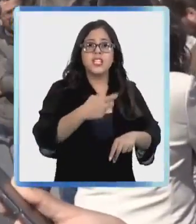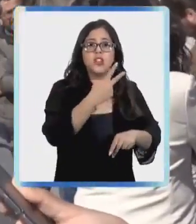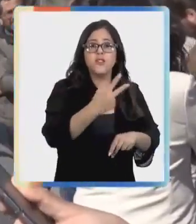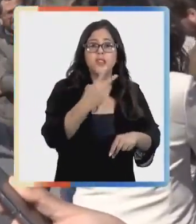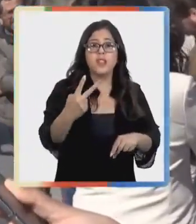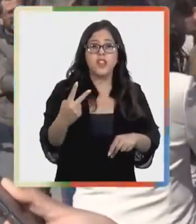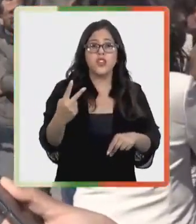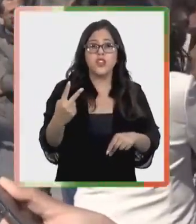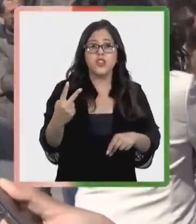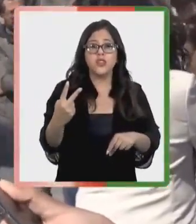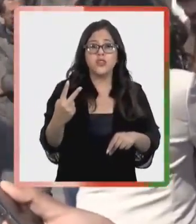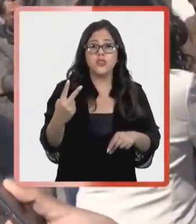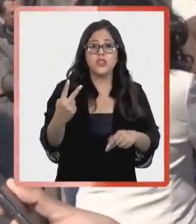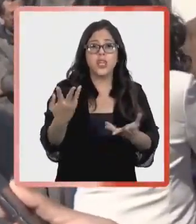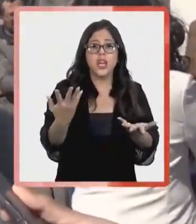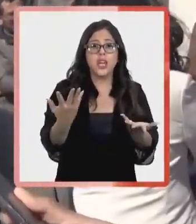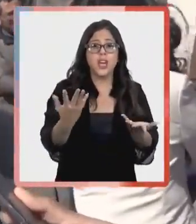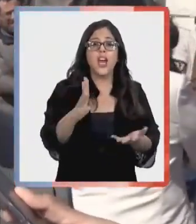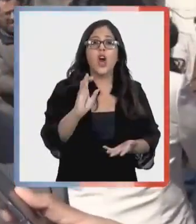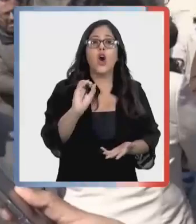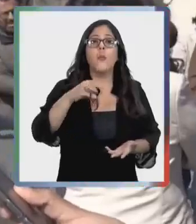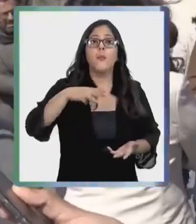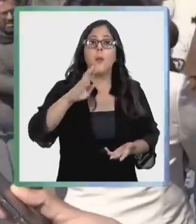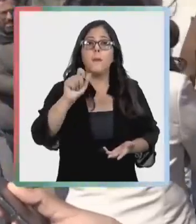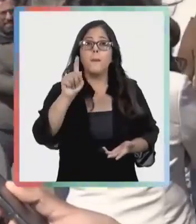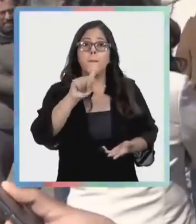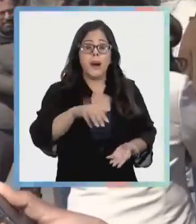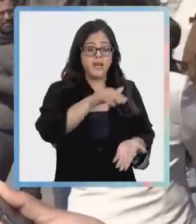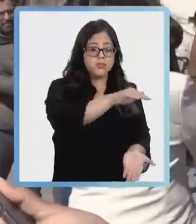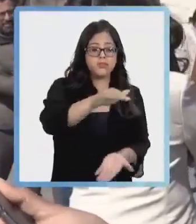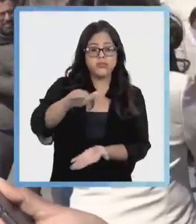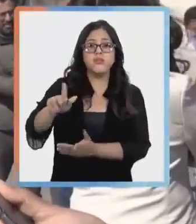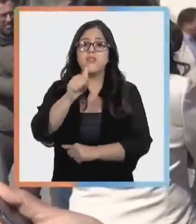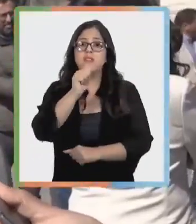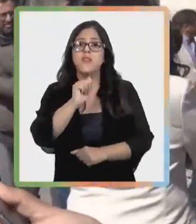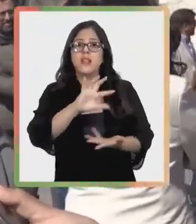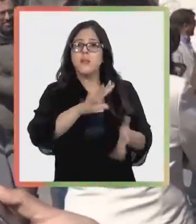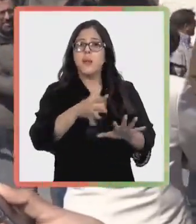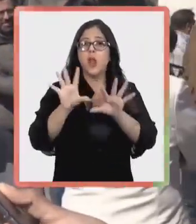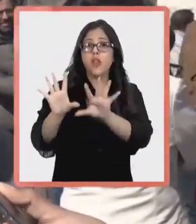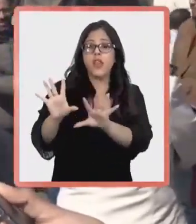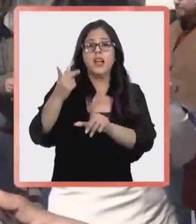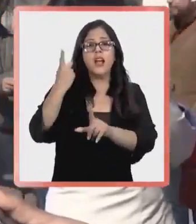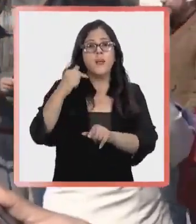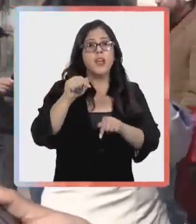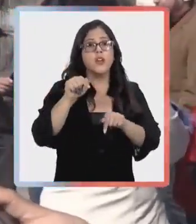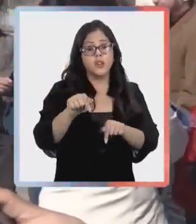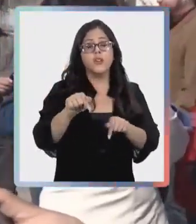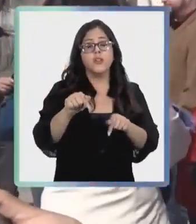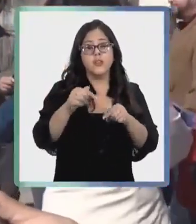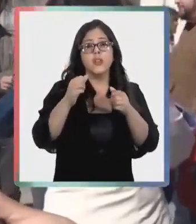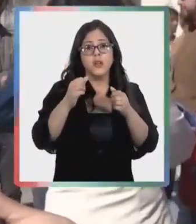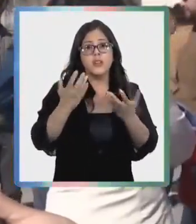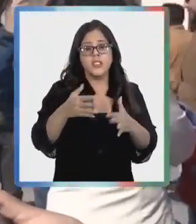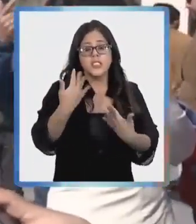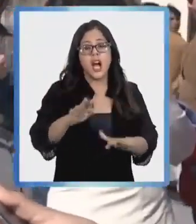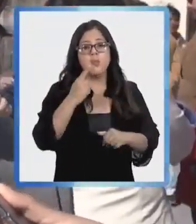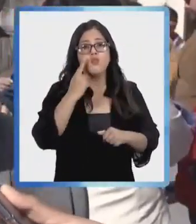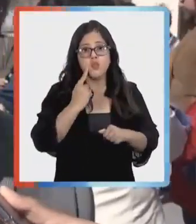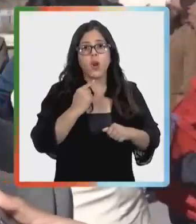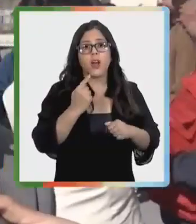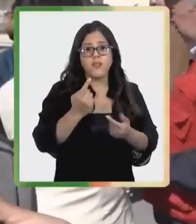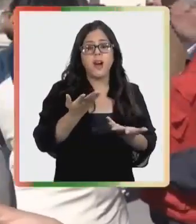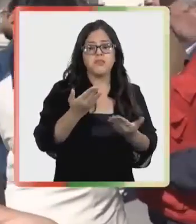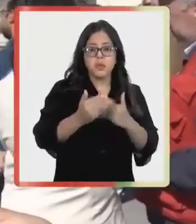122 y tantas bombas yo creo que van a estar faltando como cerca de 10, pero aún así ya se han hecho